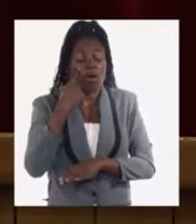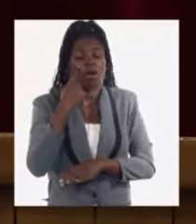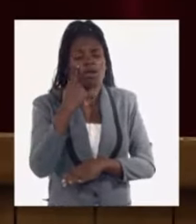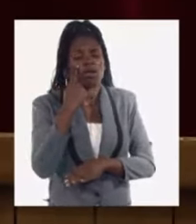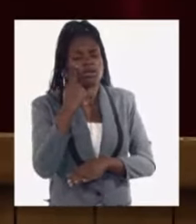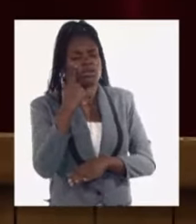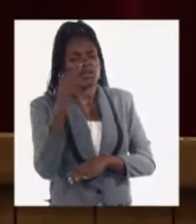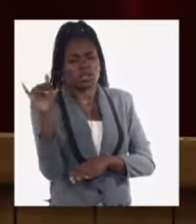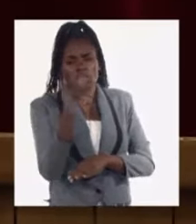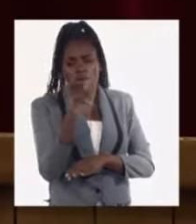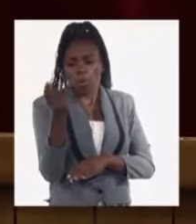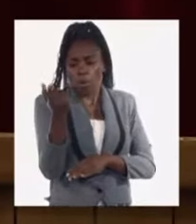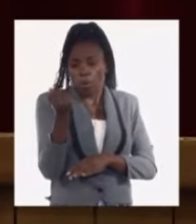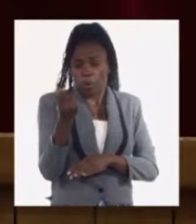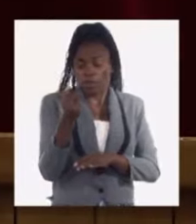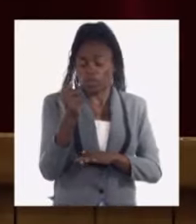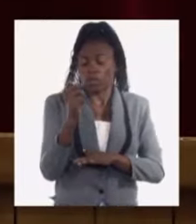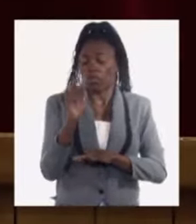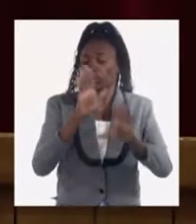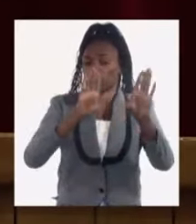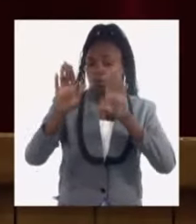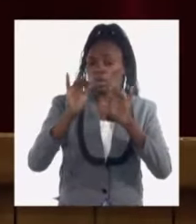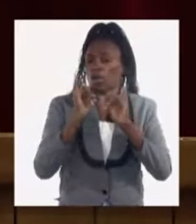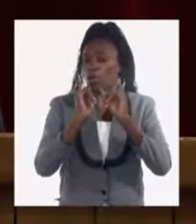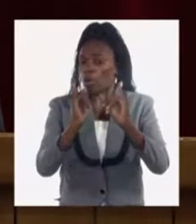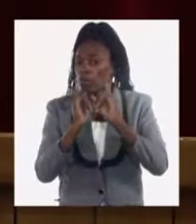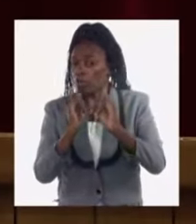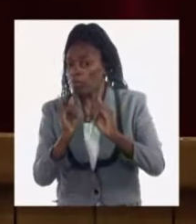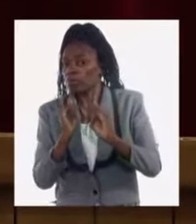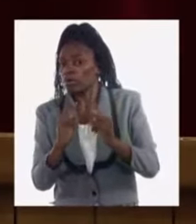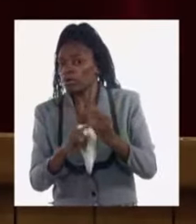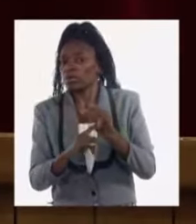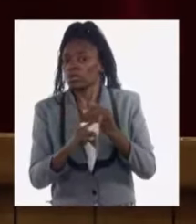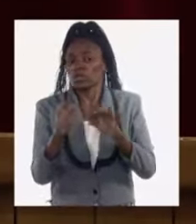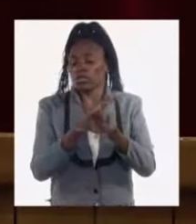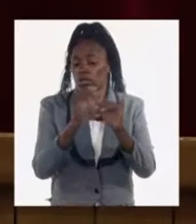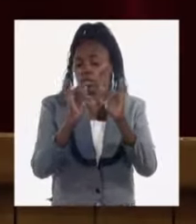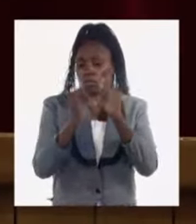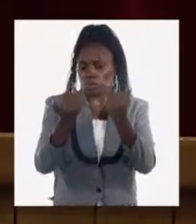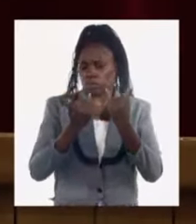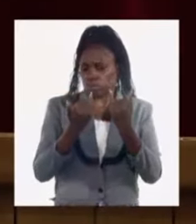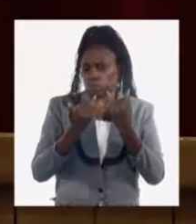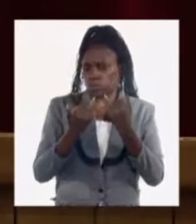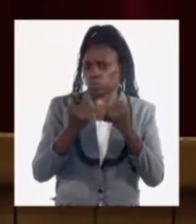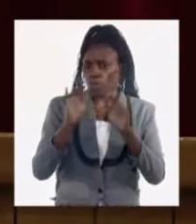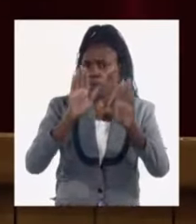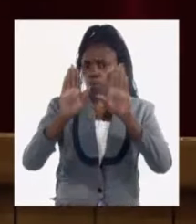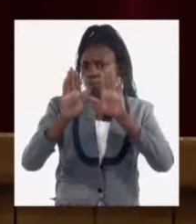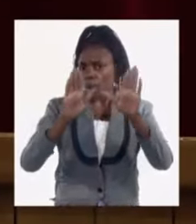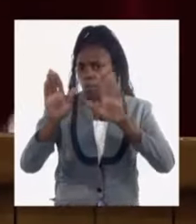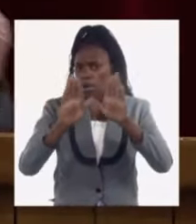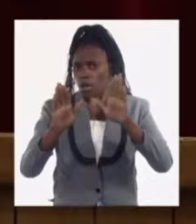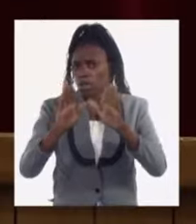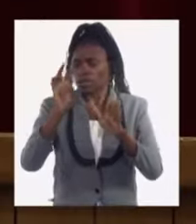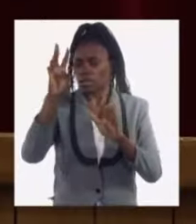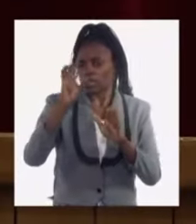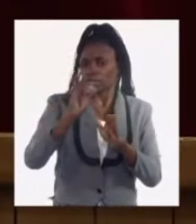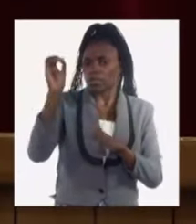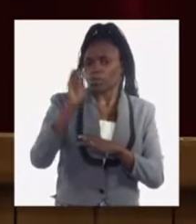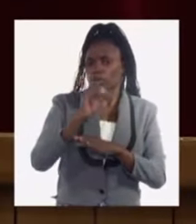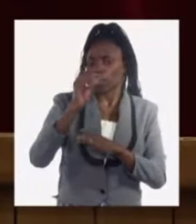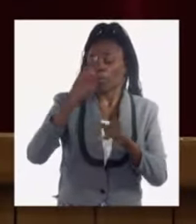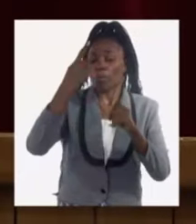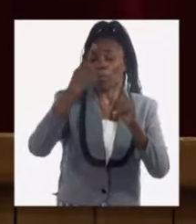también toma precios en el mercado informal de diferentes fuentes informativas está en el entorno del 30%, pero por